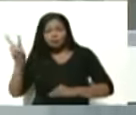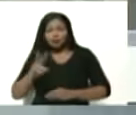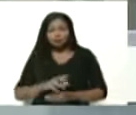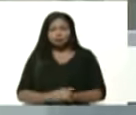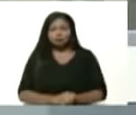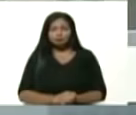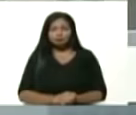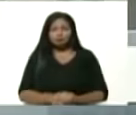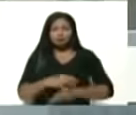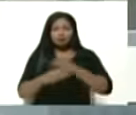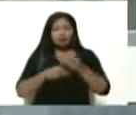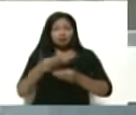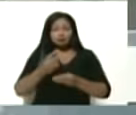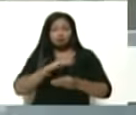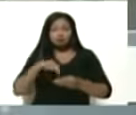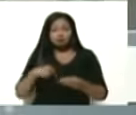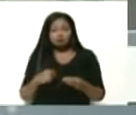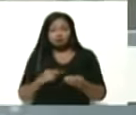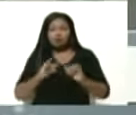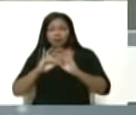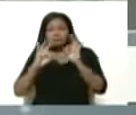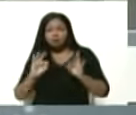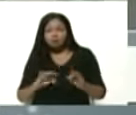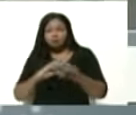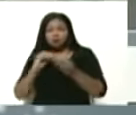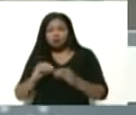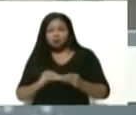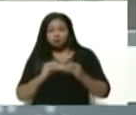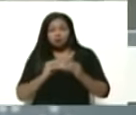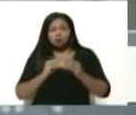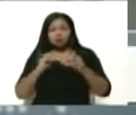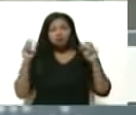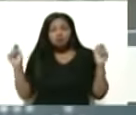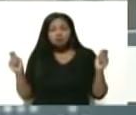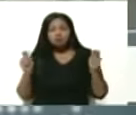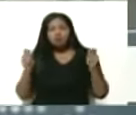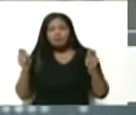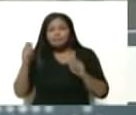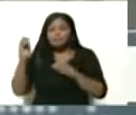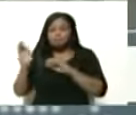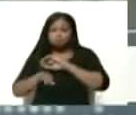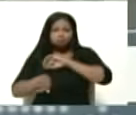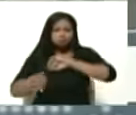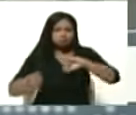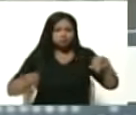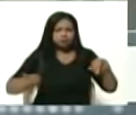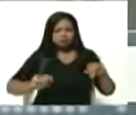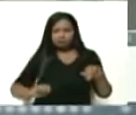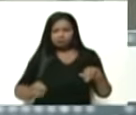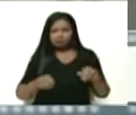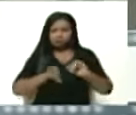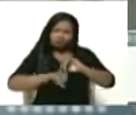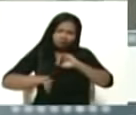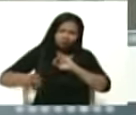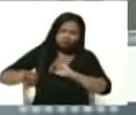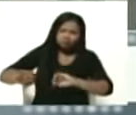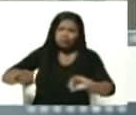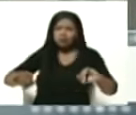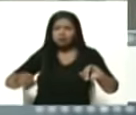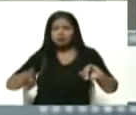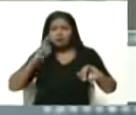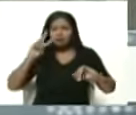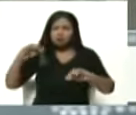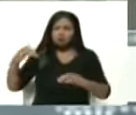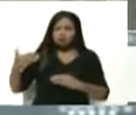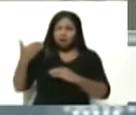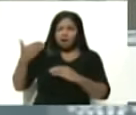creando nosotros los propios repuestos, venciendo las sanciones criminales, venciendo el bloqueo arrogante del